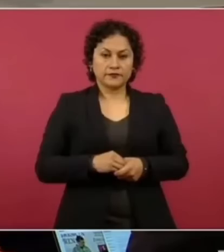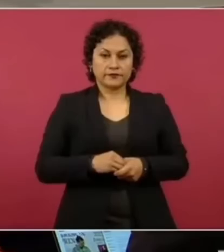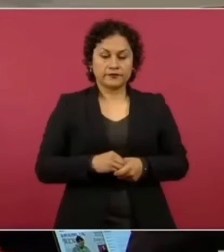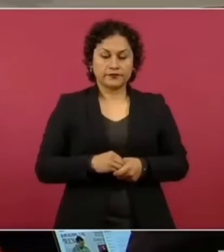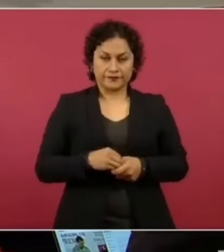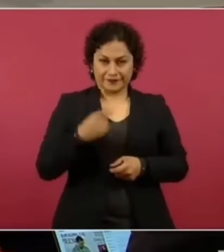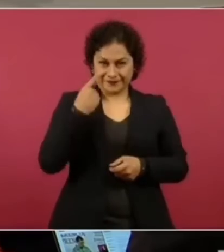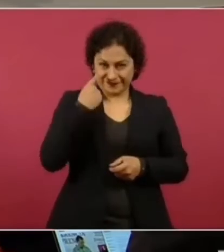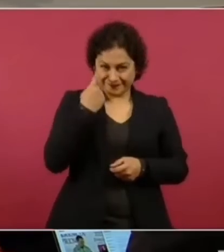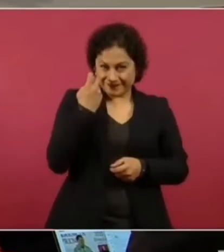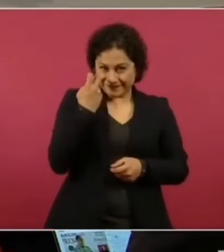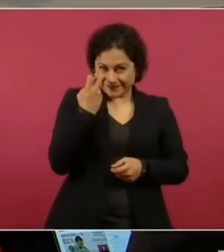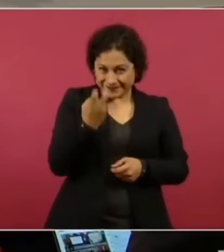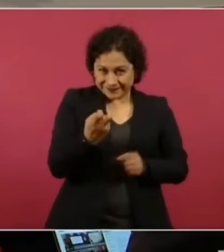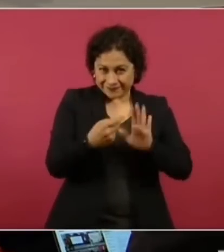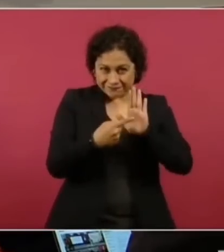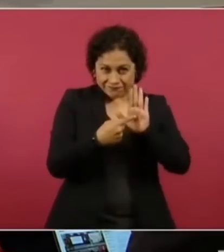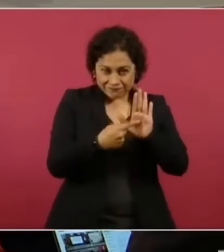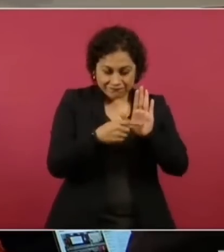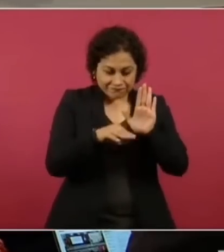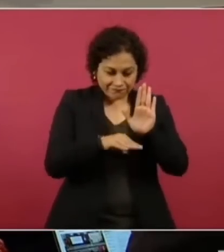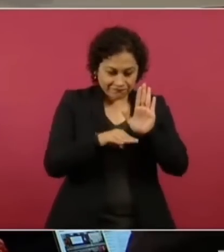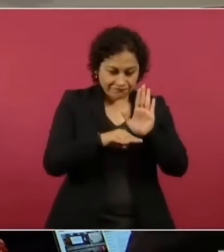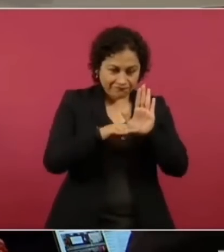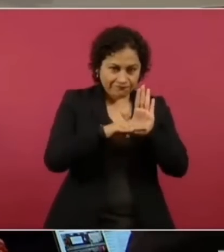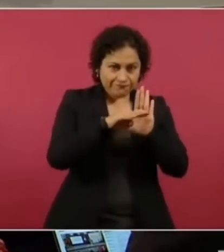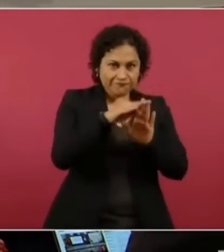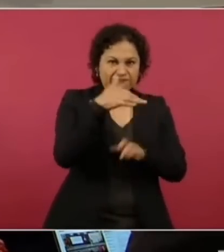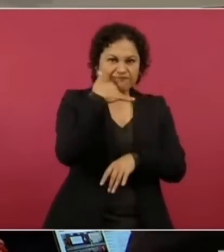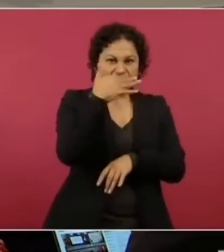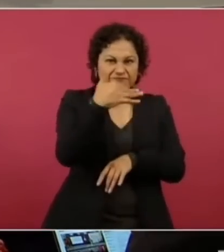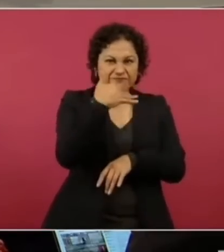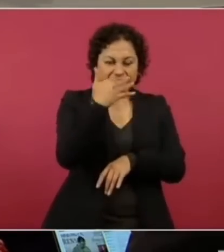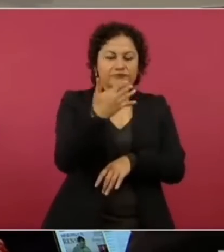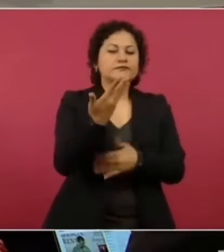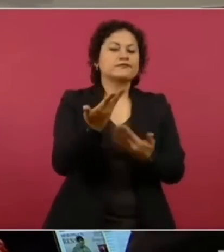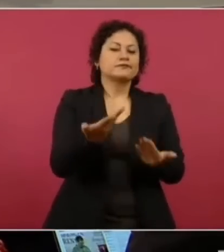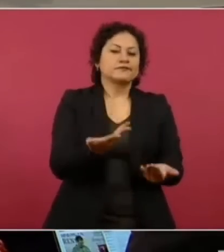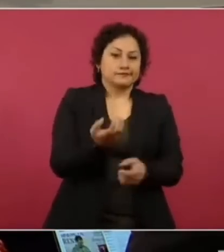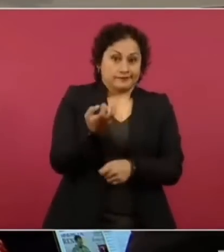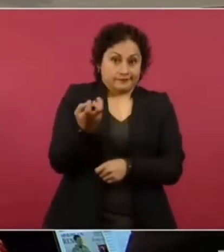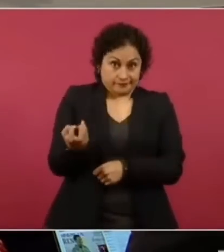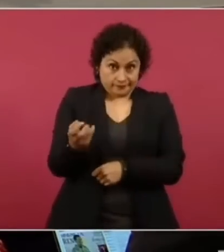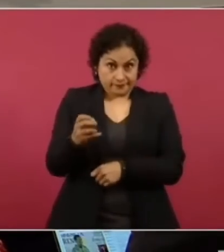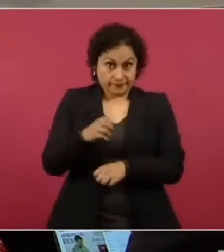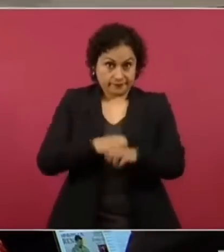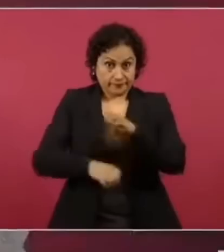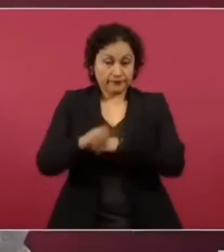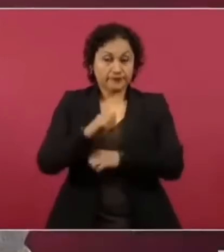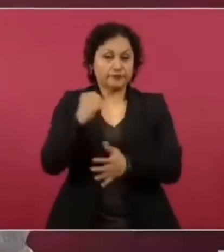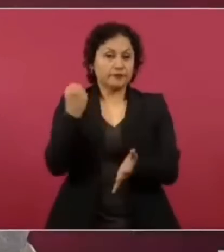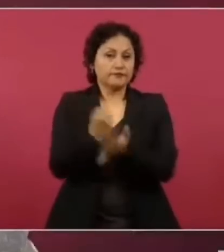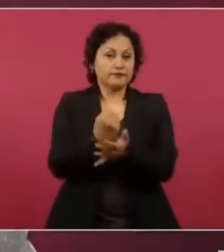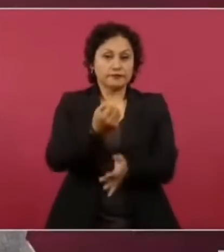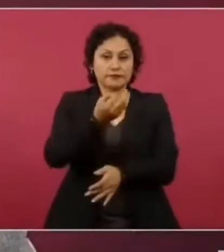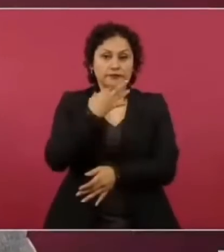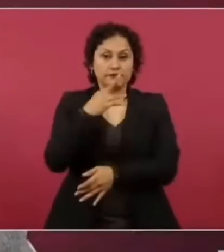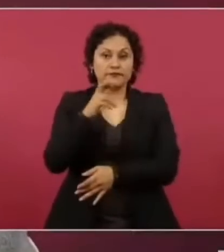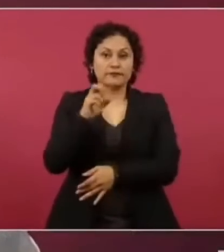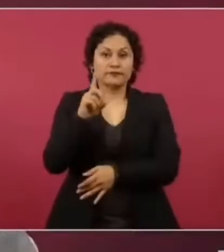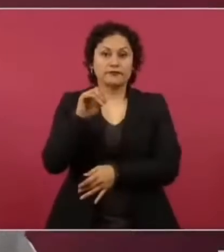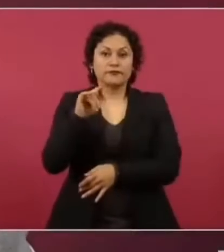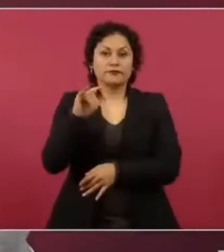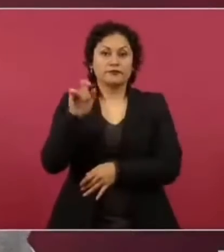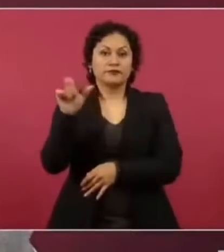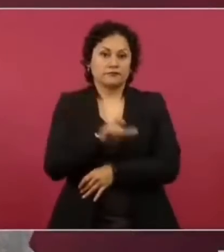El caso Redotex cubre de forma clara y transversal los tres sótanos de la corrupción de Cofepris.